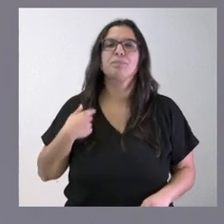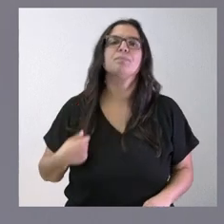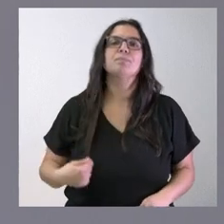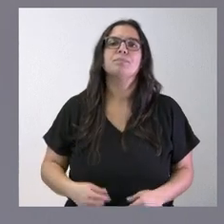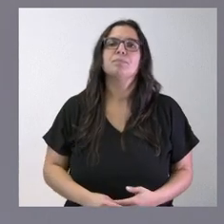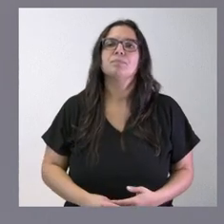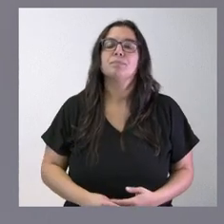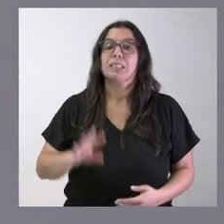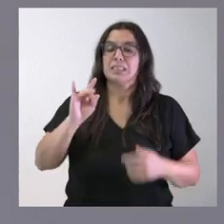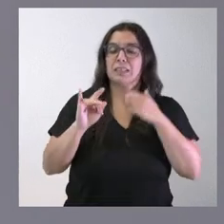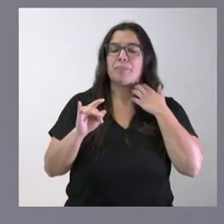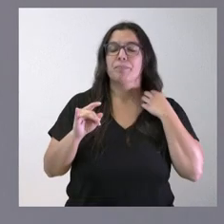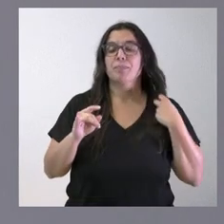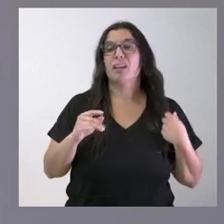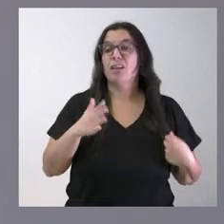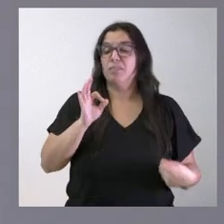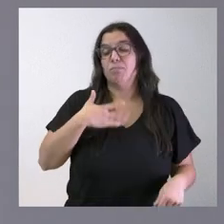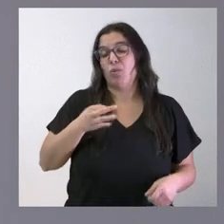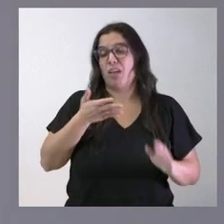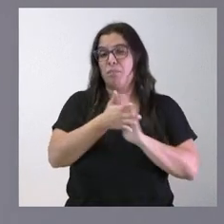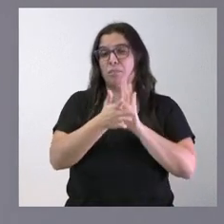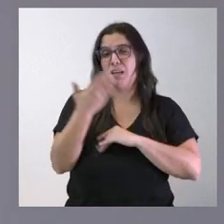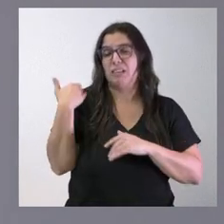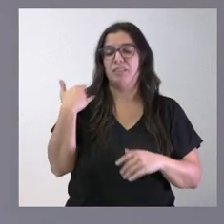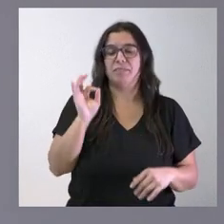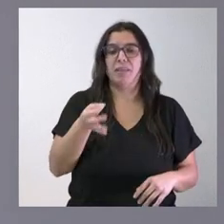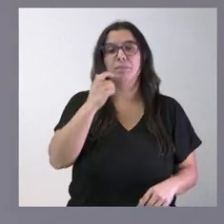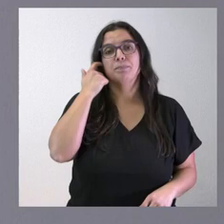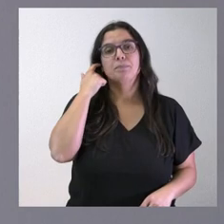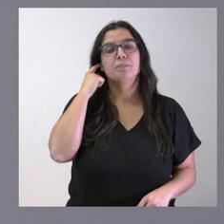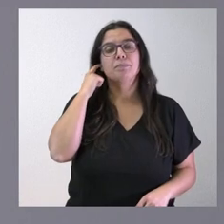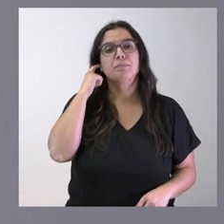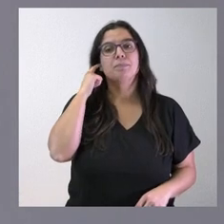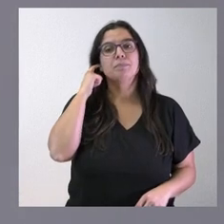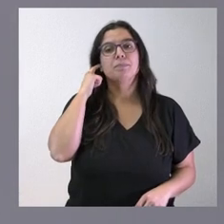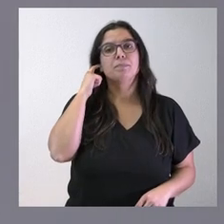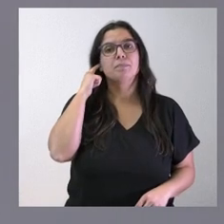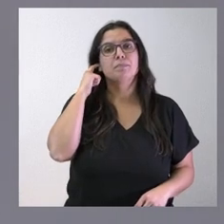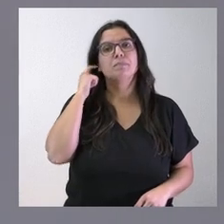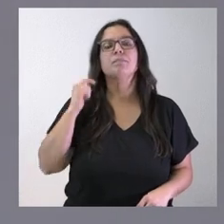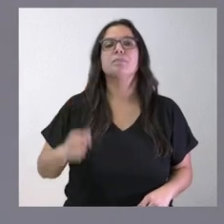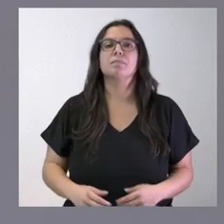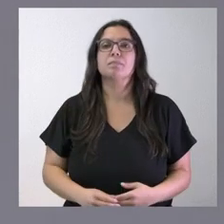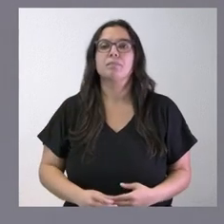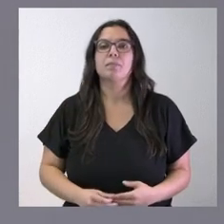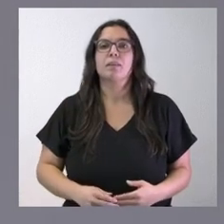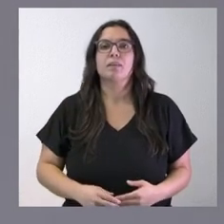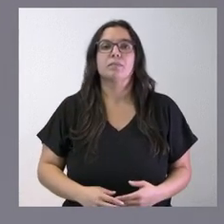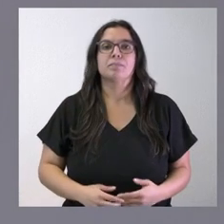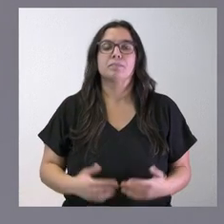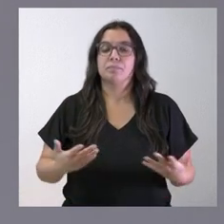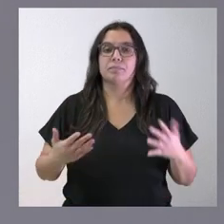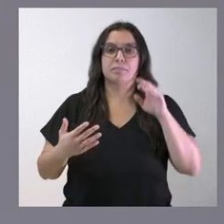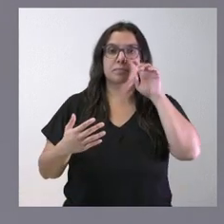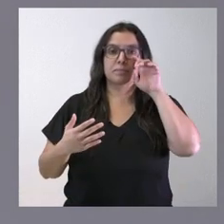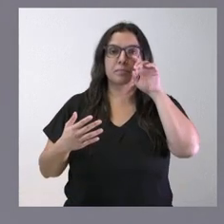tratado, podía haberlo comentado quizá antes de que usted lo preguntara, pero naturalmente se nos